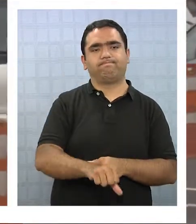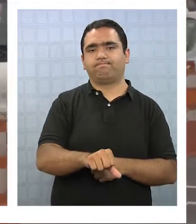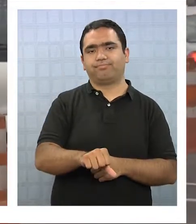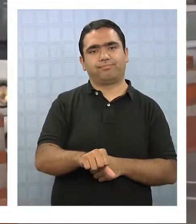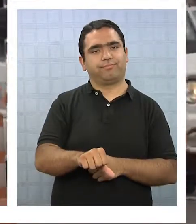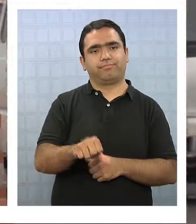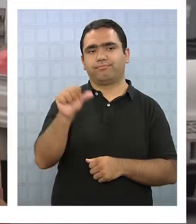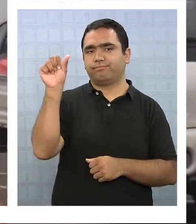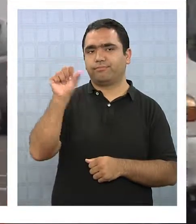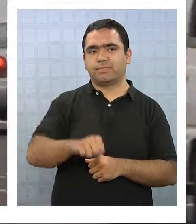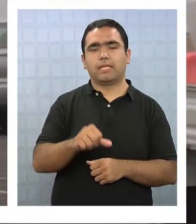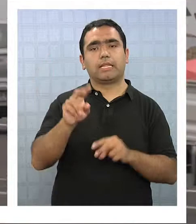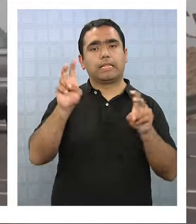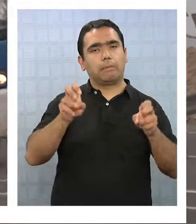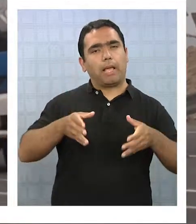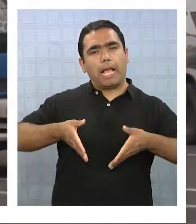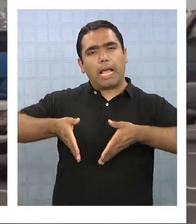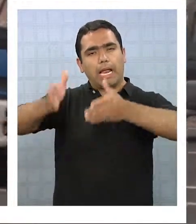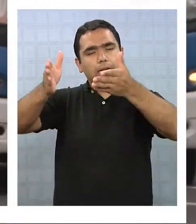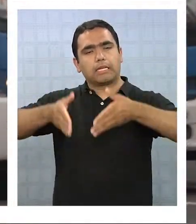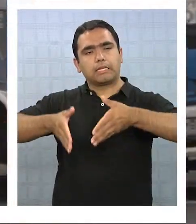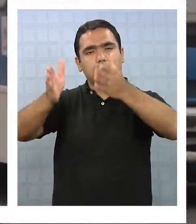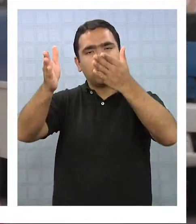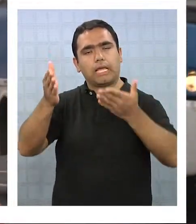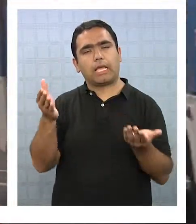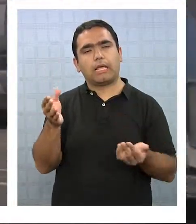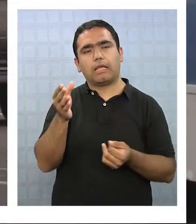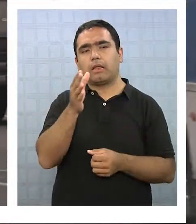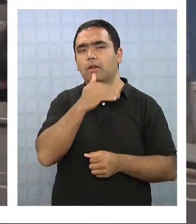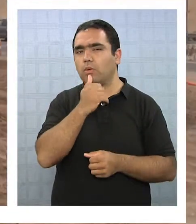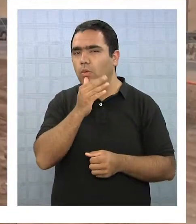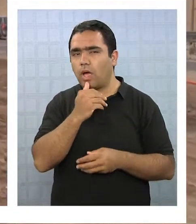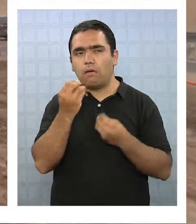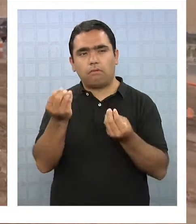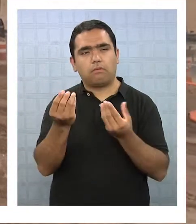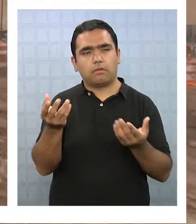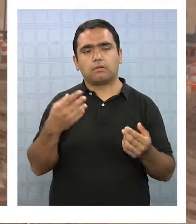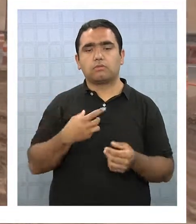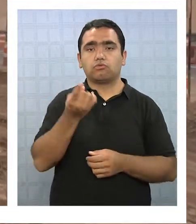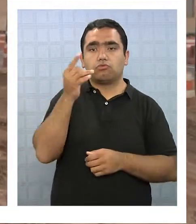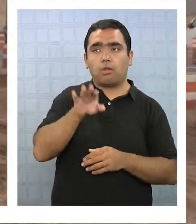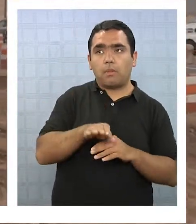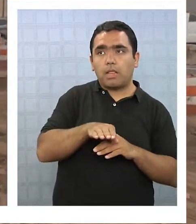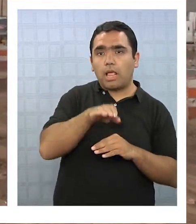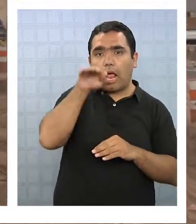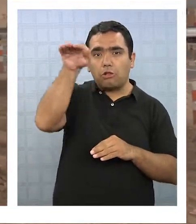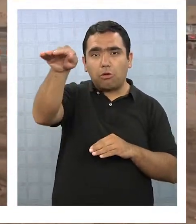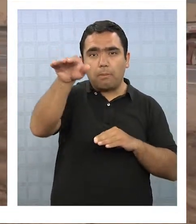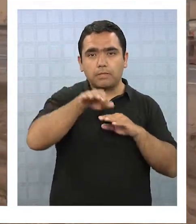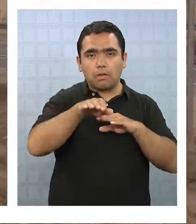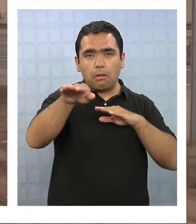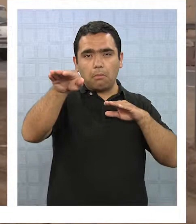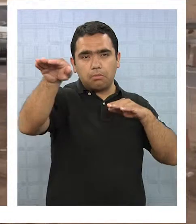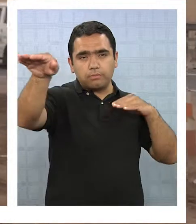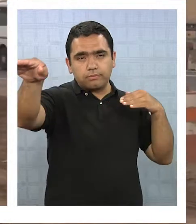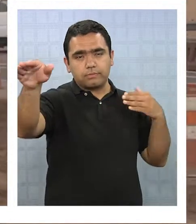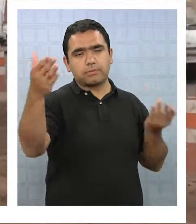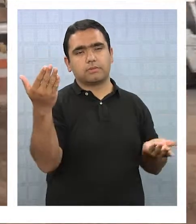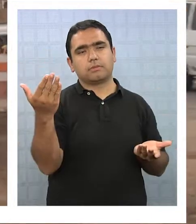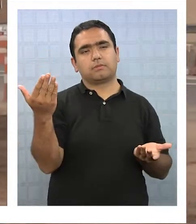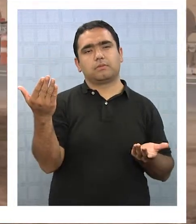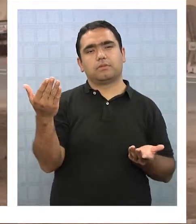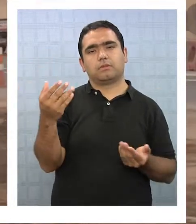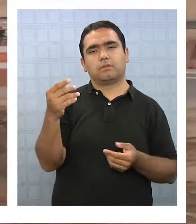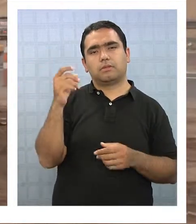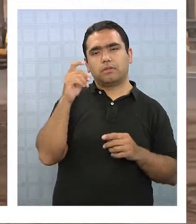es que estamos hablando de las carreteras, que no hay buenas... Solamente el hecho de subir alto auspicio, lo que significa hacer un tour,